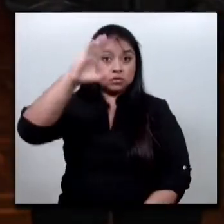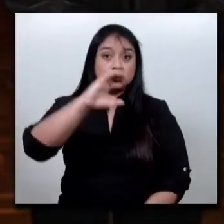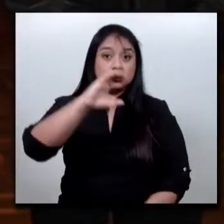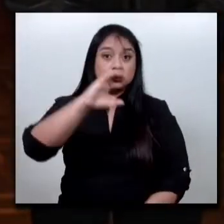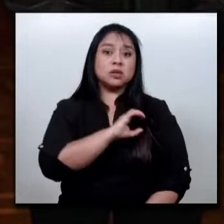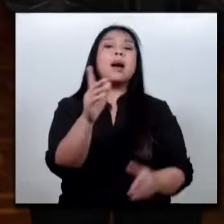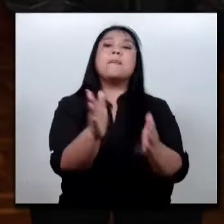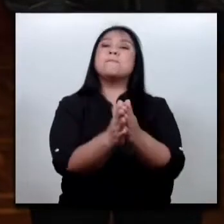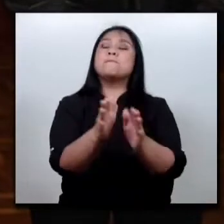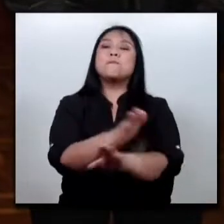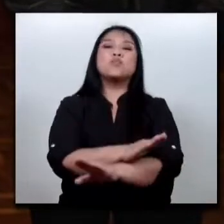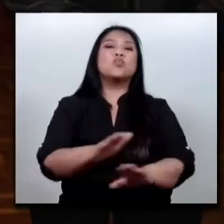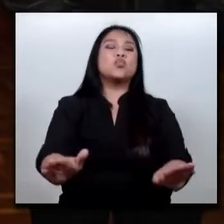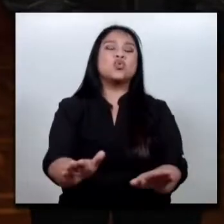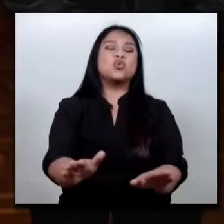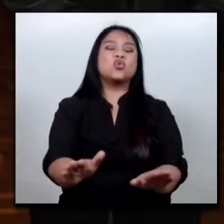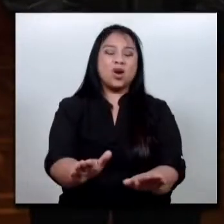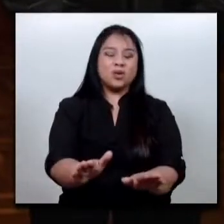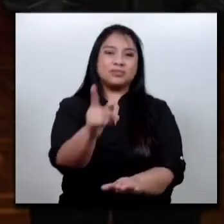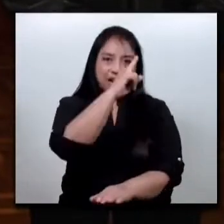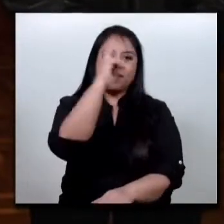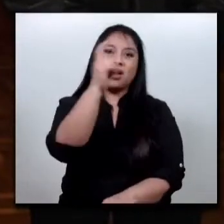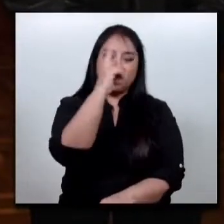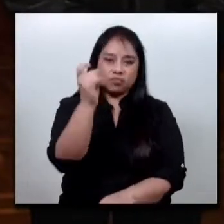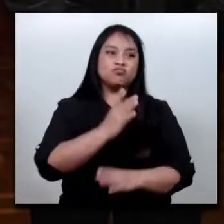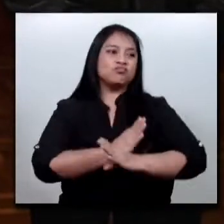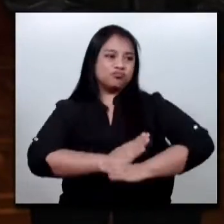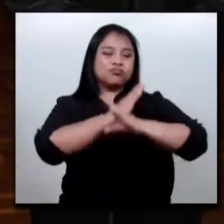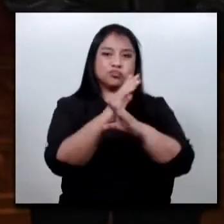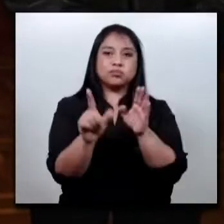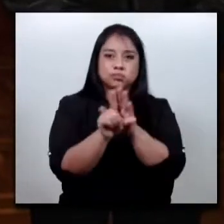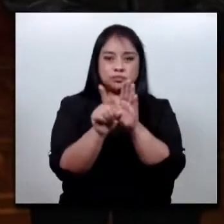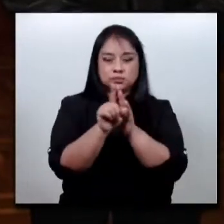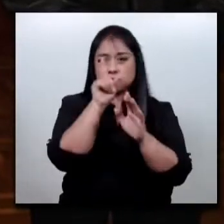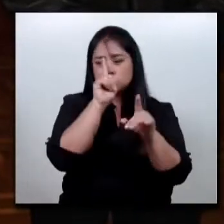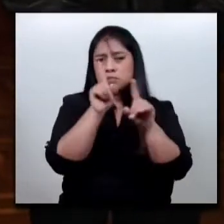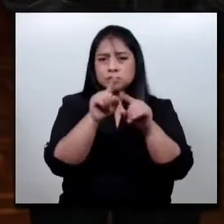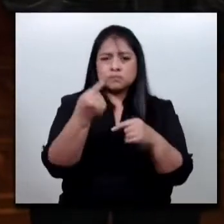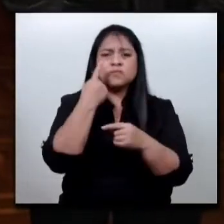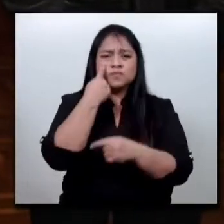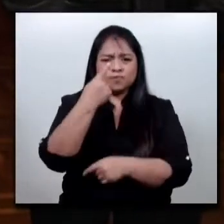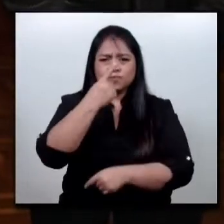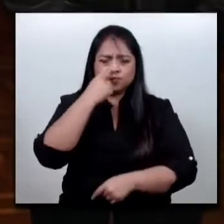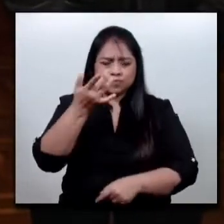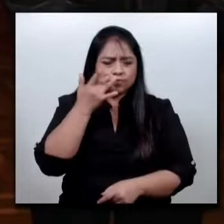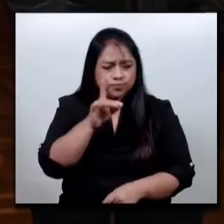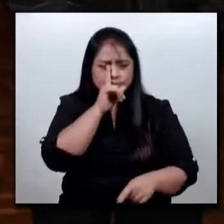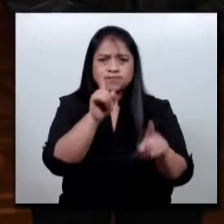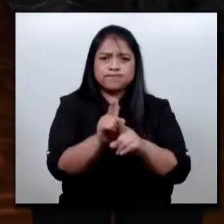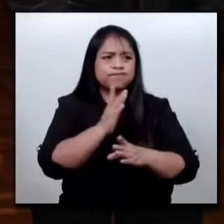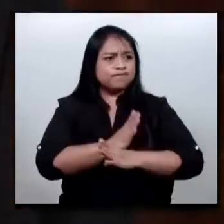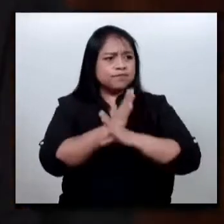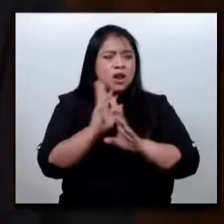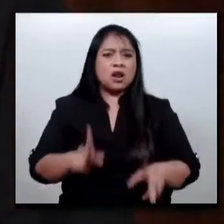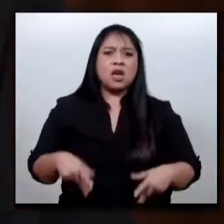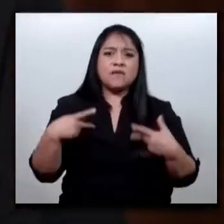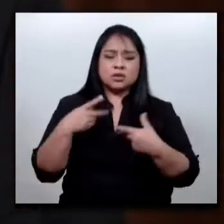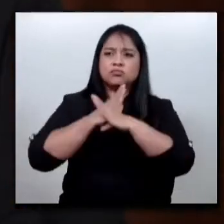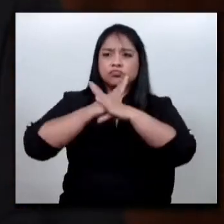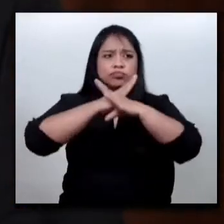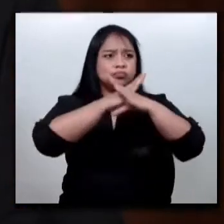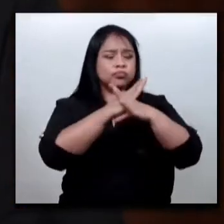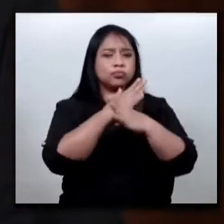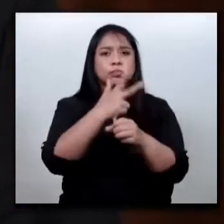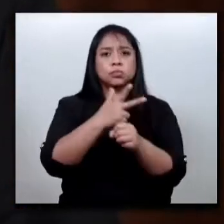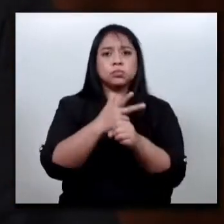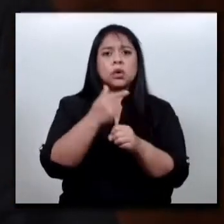cumplimiento del deber con la defensa de la ley, así como tratando de preservar la vida y la seguridad de los guatemaltecos. Sigo con la